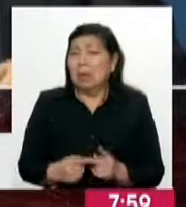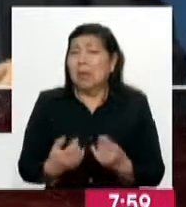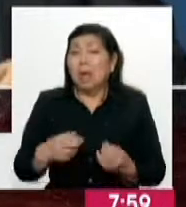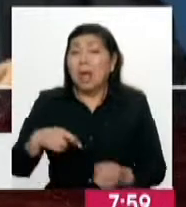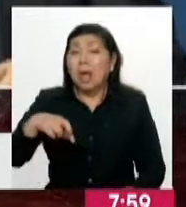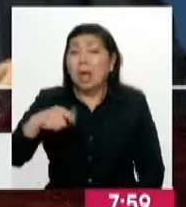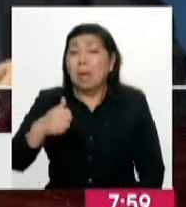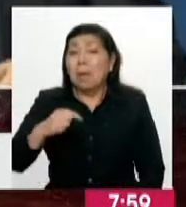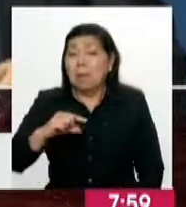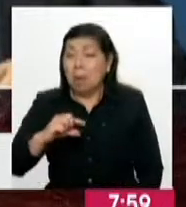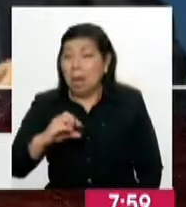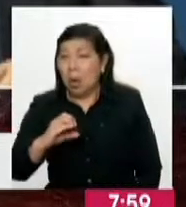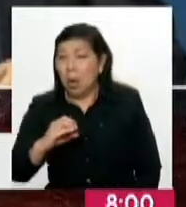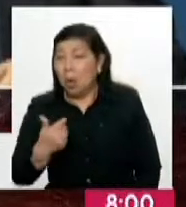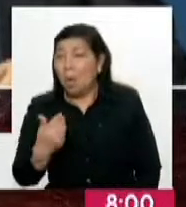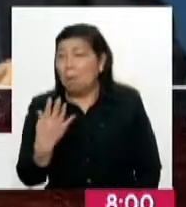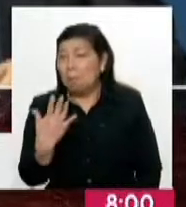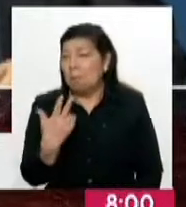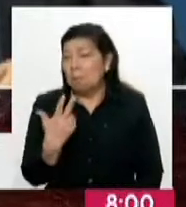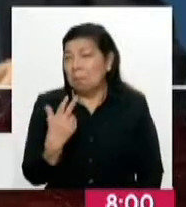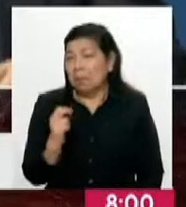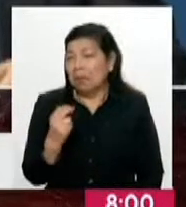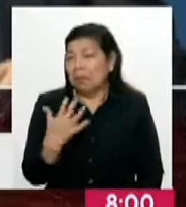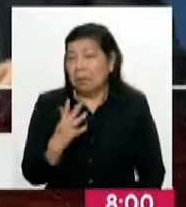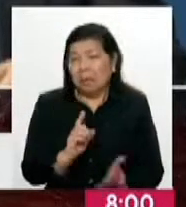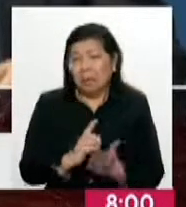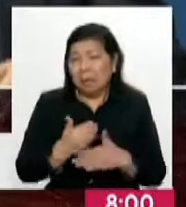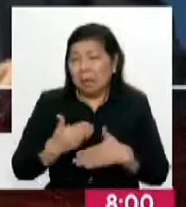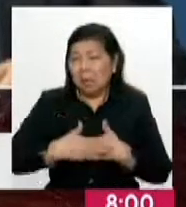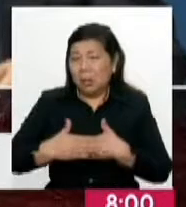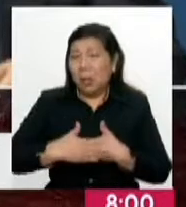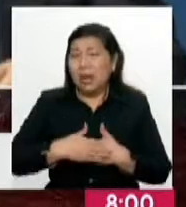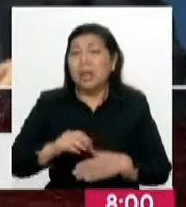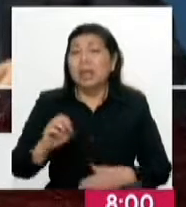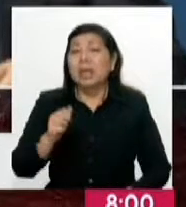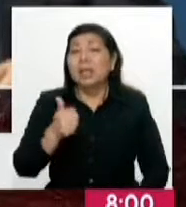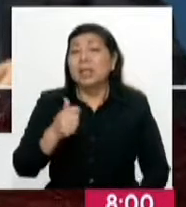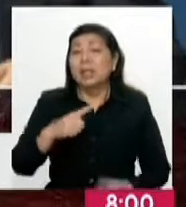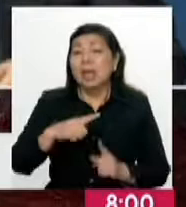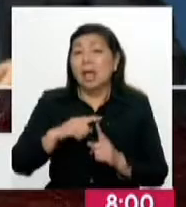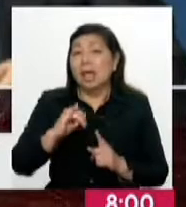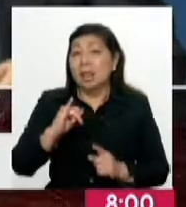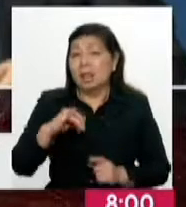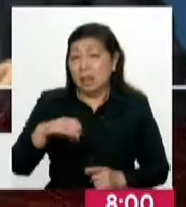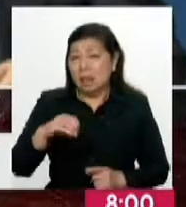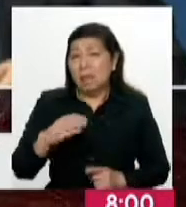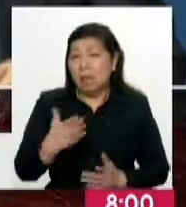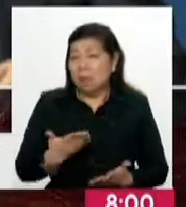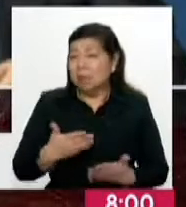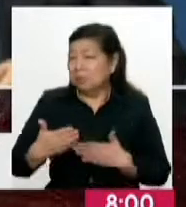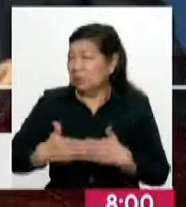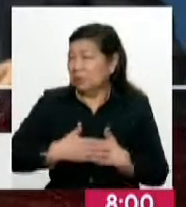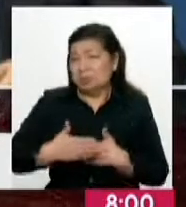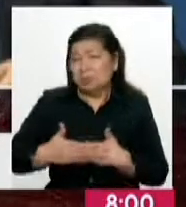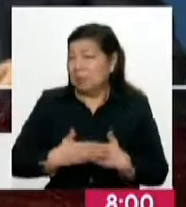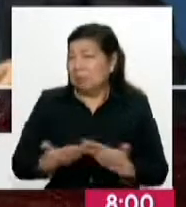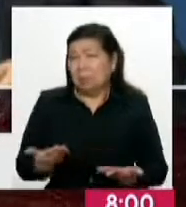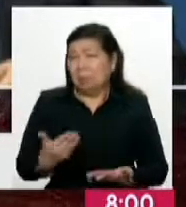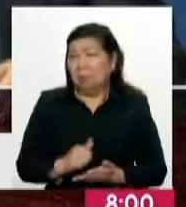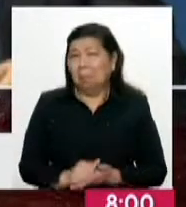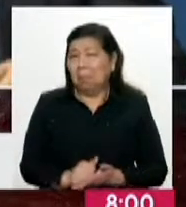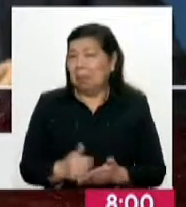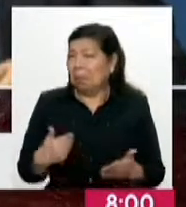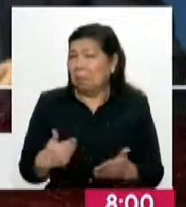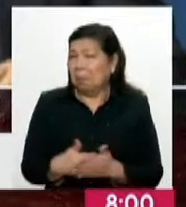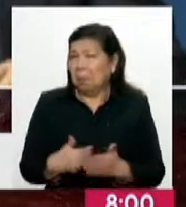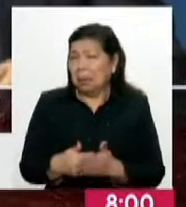Porque Pangoa está más o menos a 25, 30 minutos de esa tipo, y el lugar más o menos está también relativamente bastante